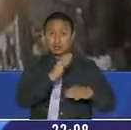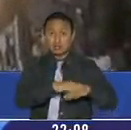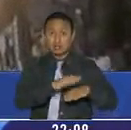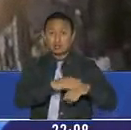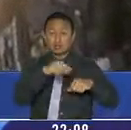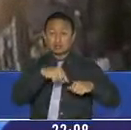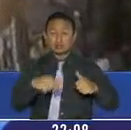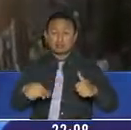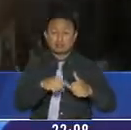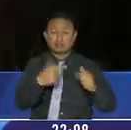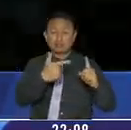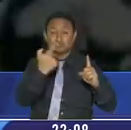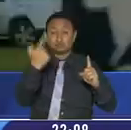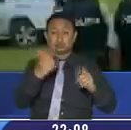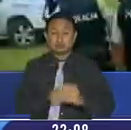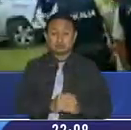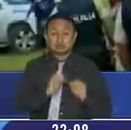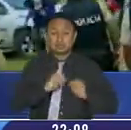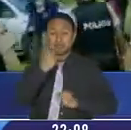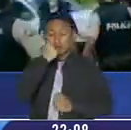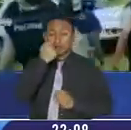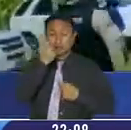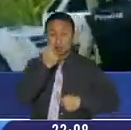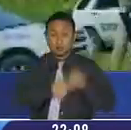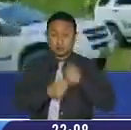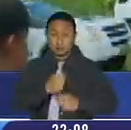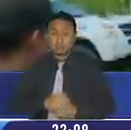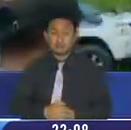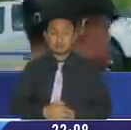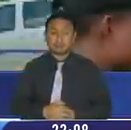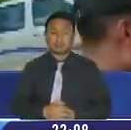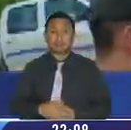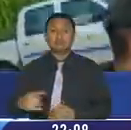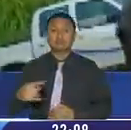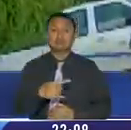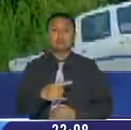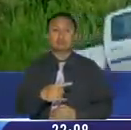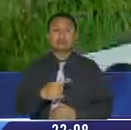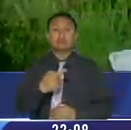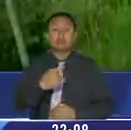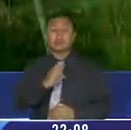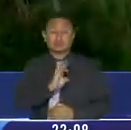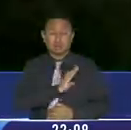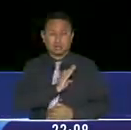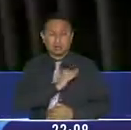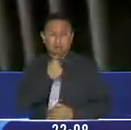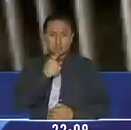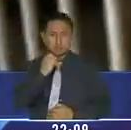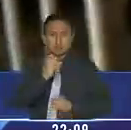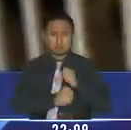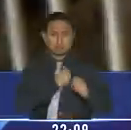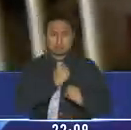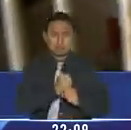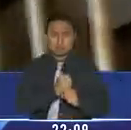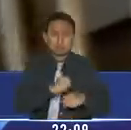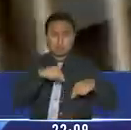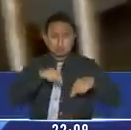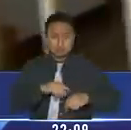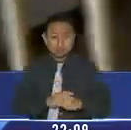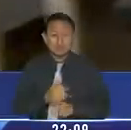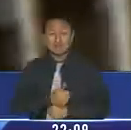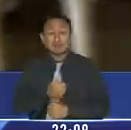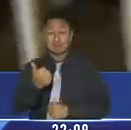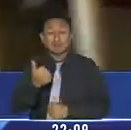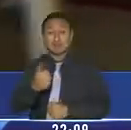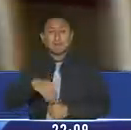delitos de sicariato y microtráfico. Una pena que, a decir de expertos, debe ser enfrentada en una